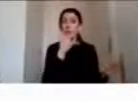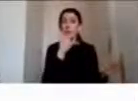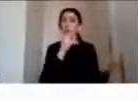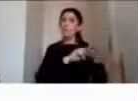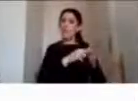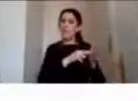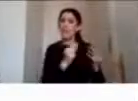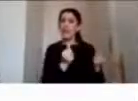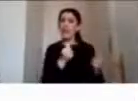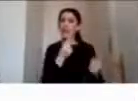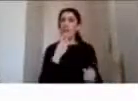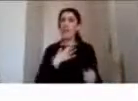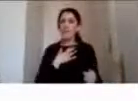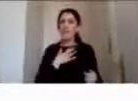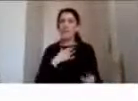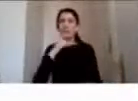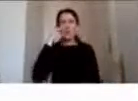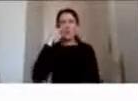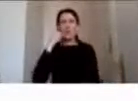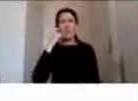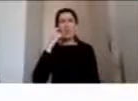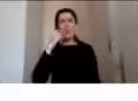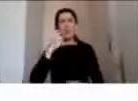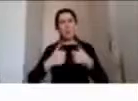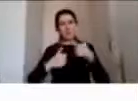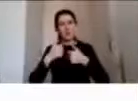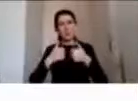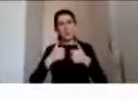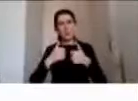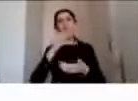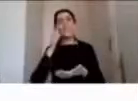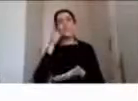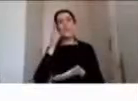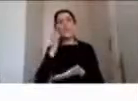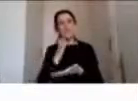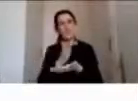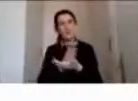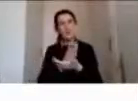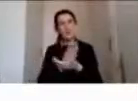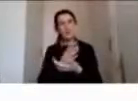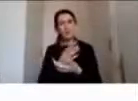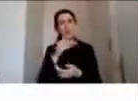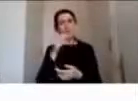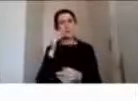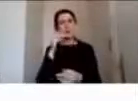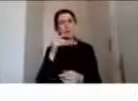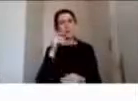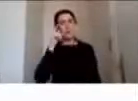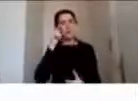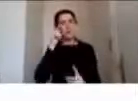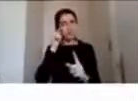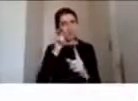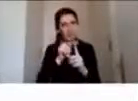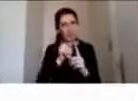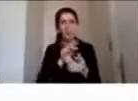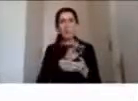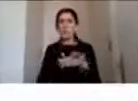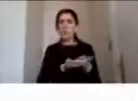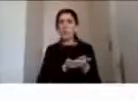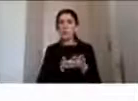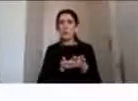que como profesionales debemos abordar acá me refiero a por ejemplo una disminución de actividad física